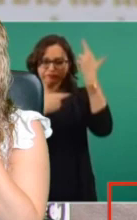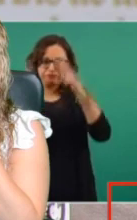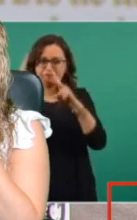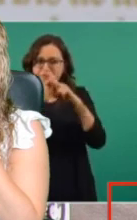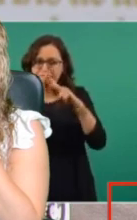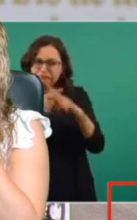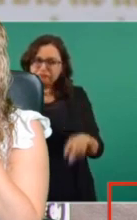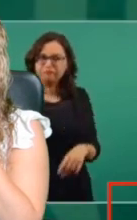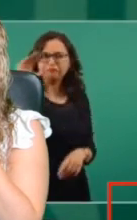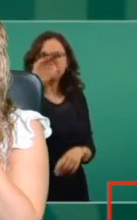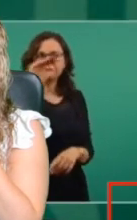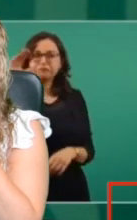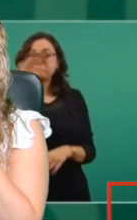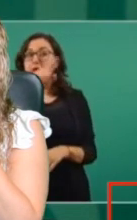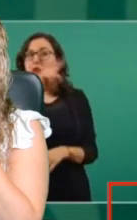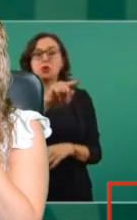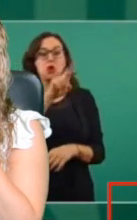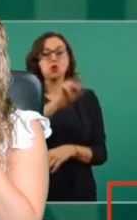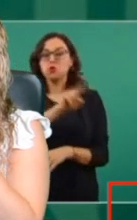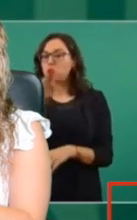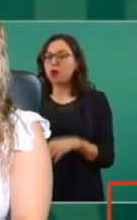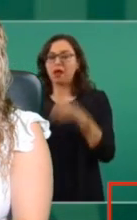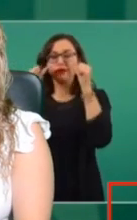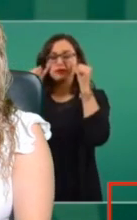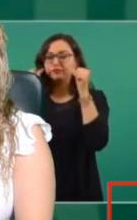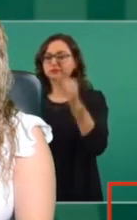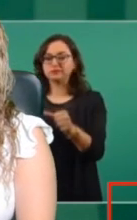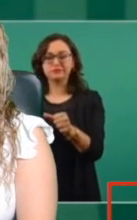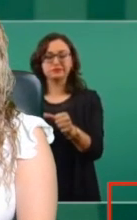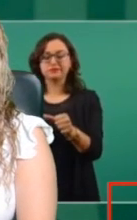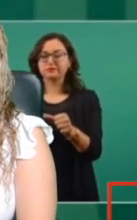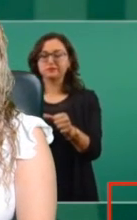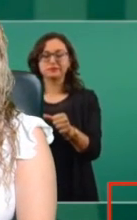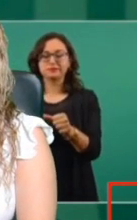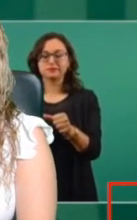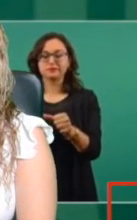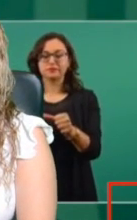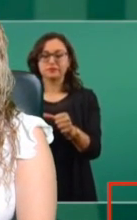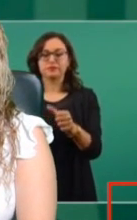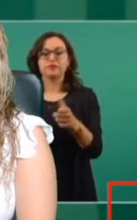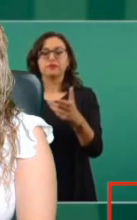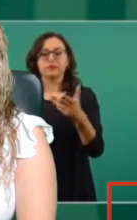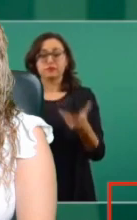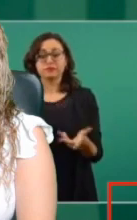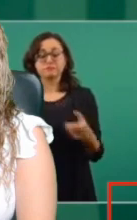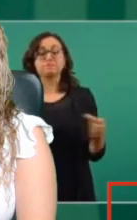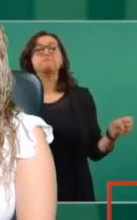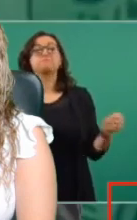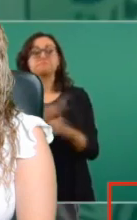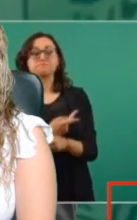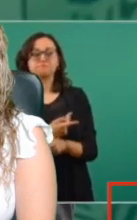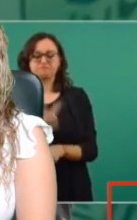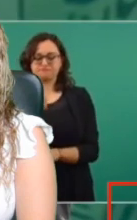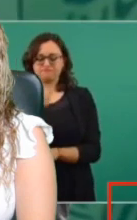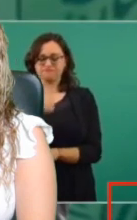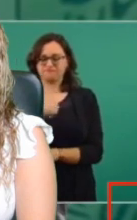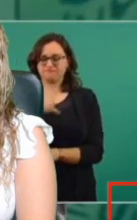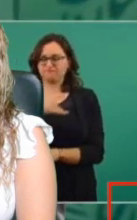se concedió. Y para que no hubiese violencia